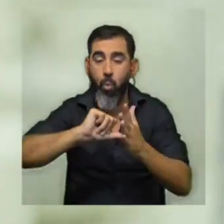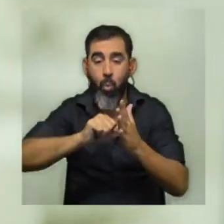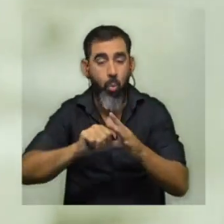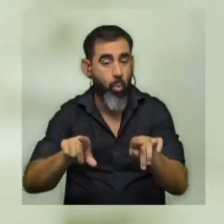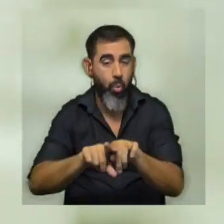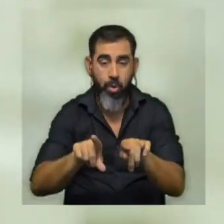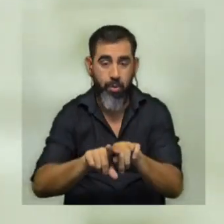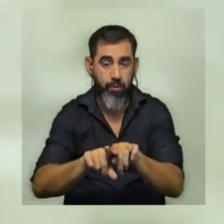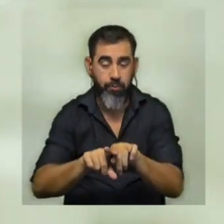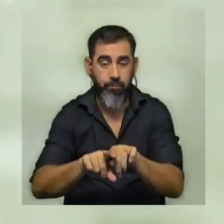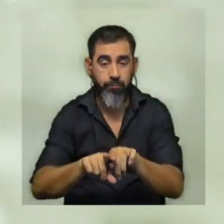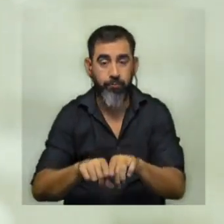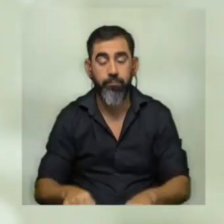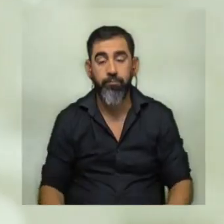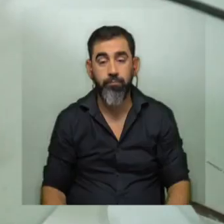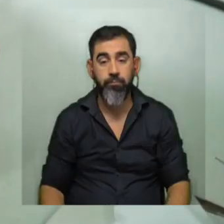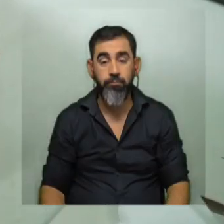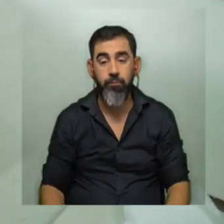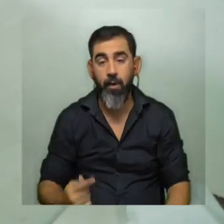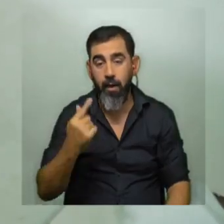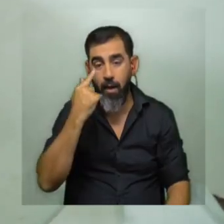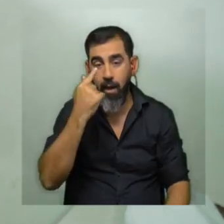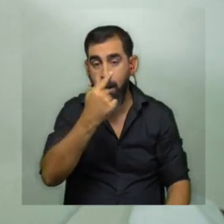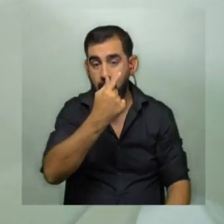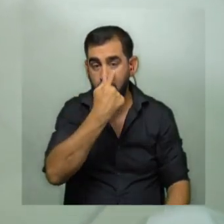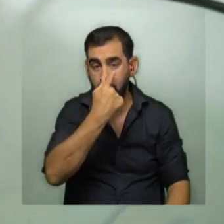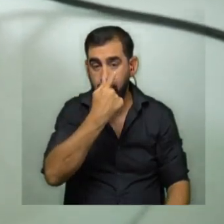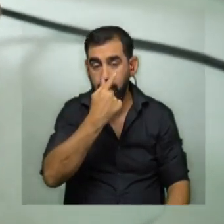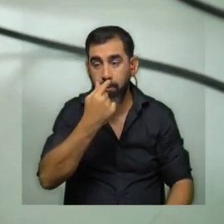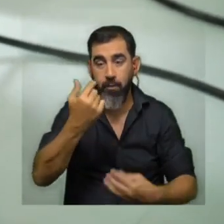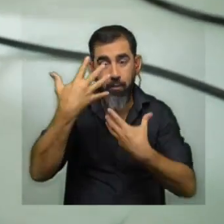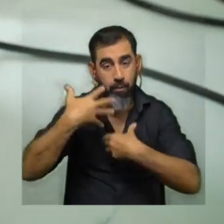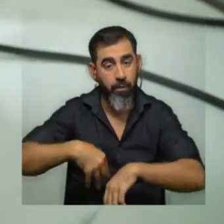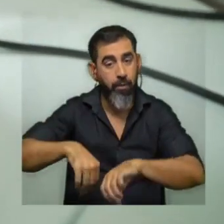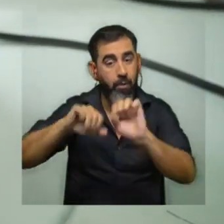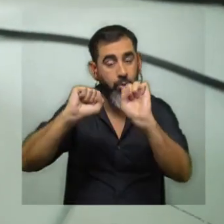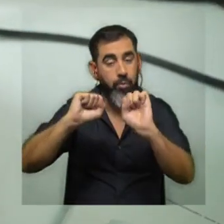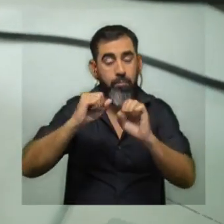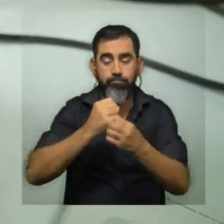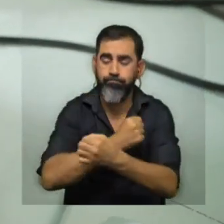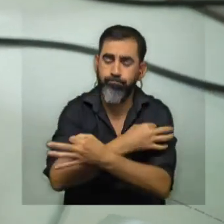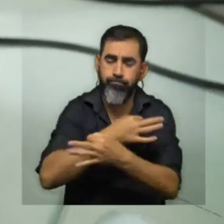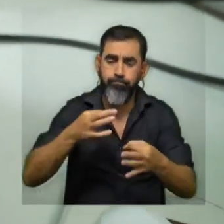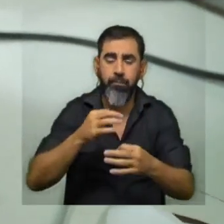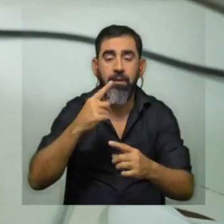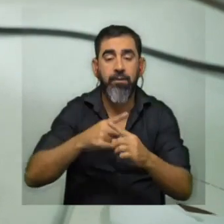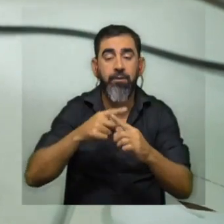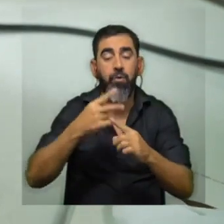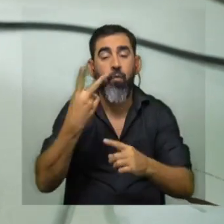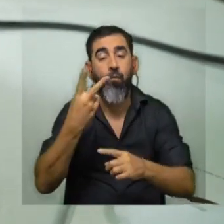se puede decir que los lentes de contacto han sido un descubrimiento fantástico del siglo XX